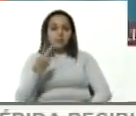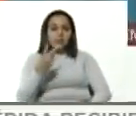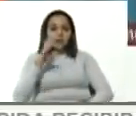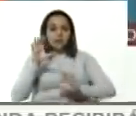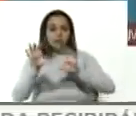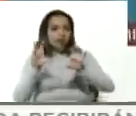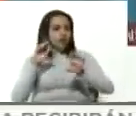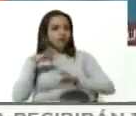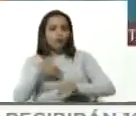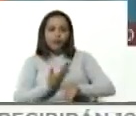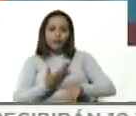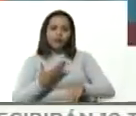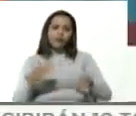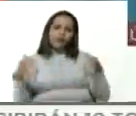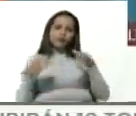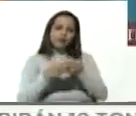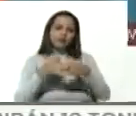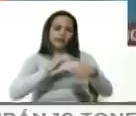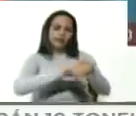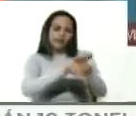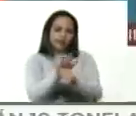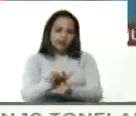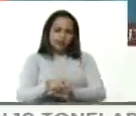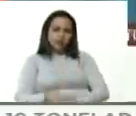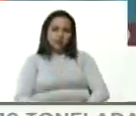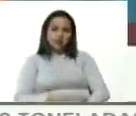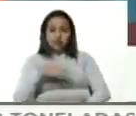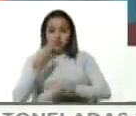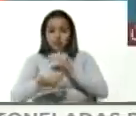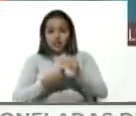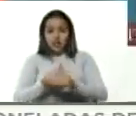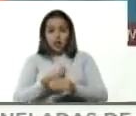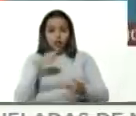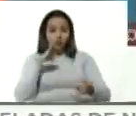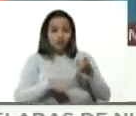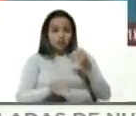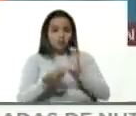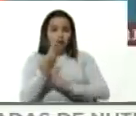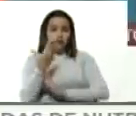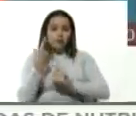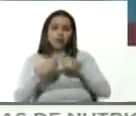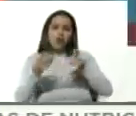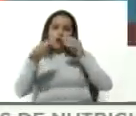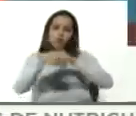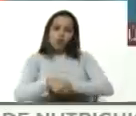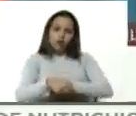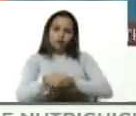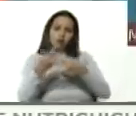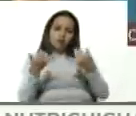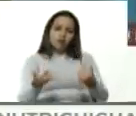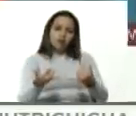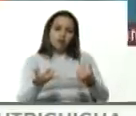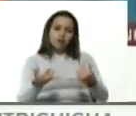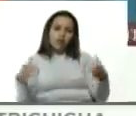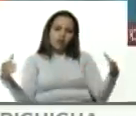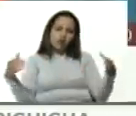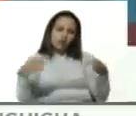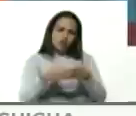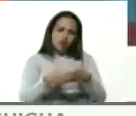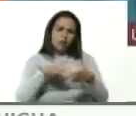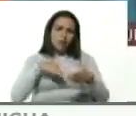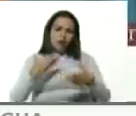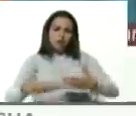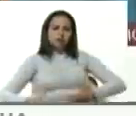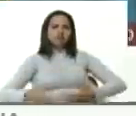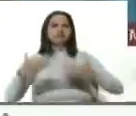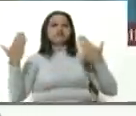reunir por la pandemia era para finales de mayo la reunión pero hemos acordado reunirla en cuanto se levanten